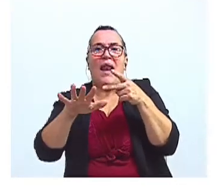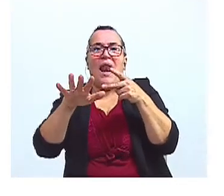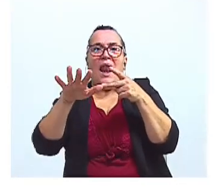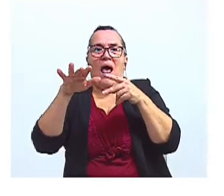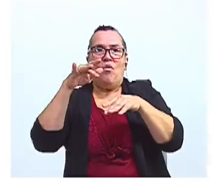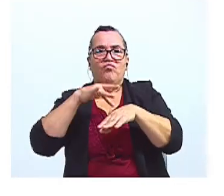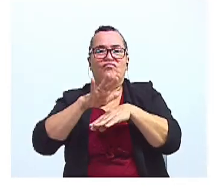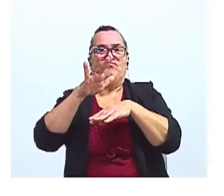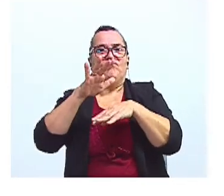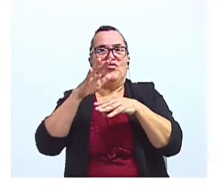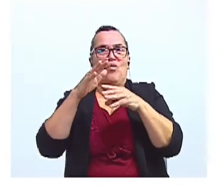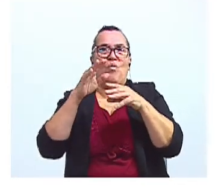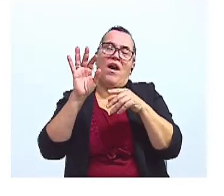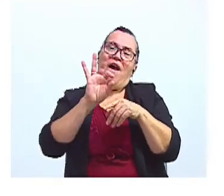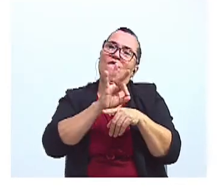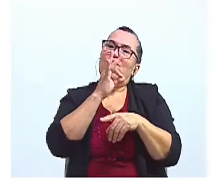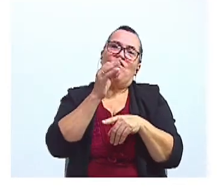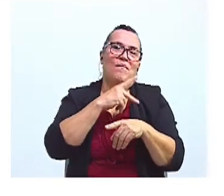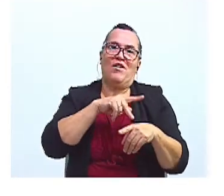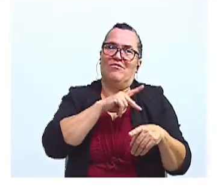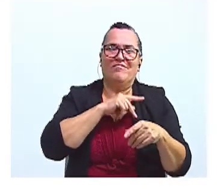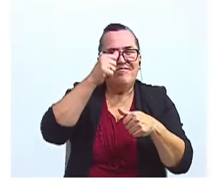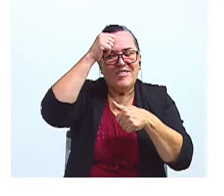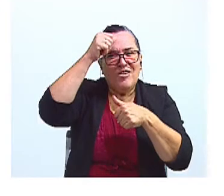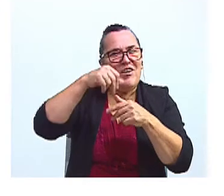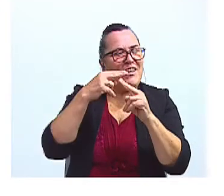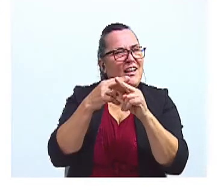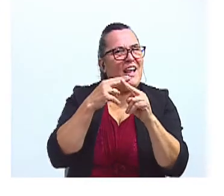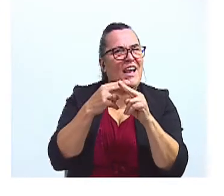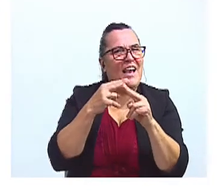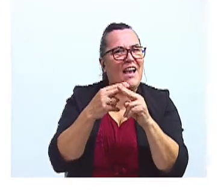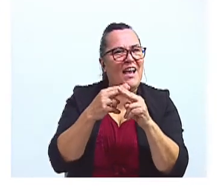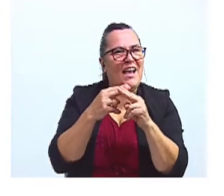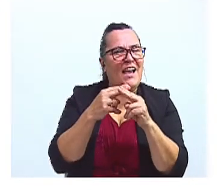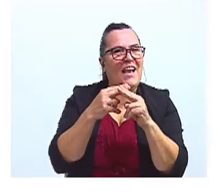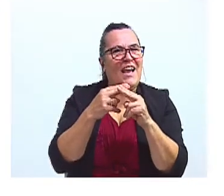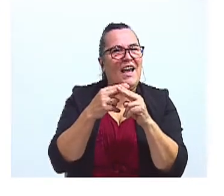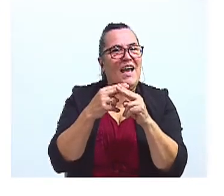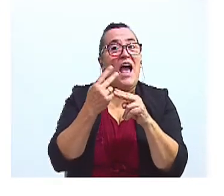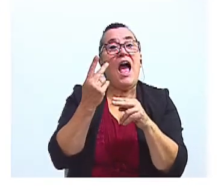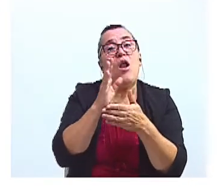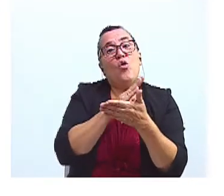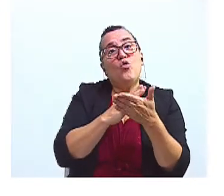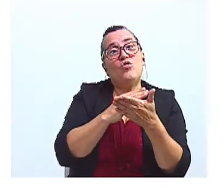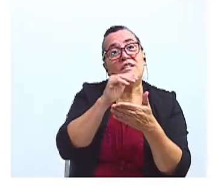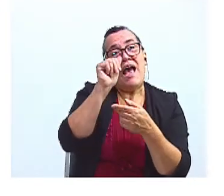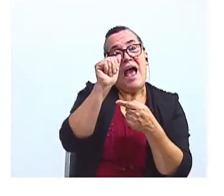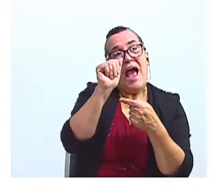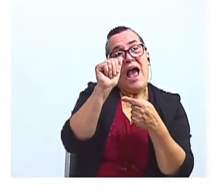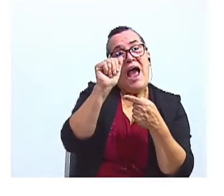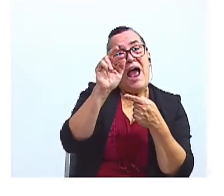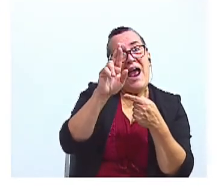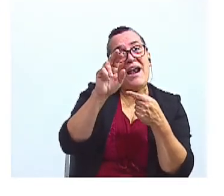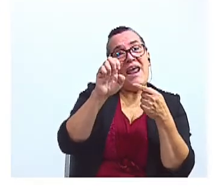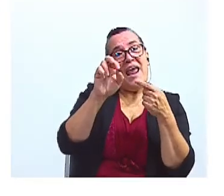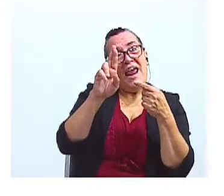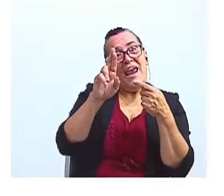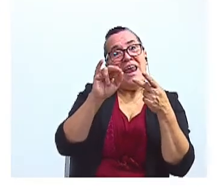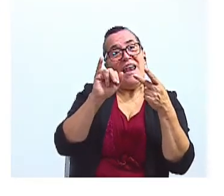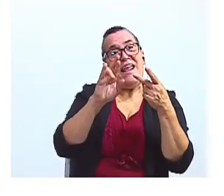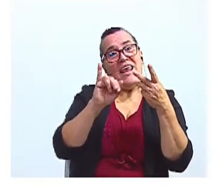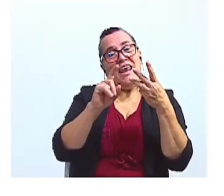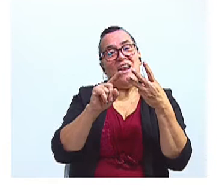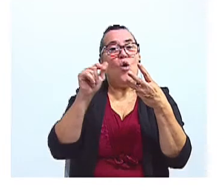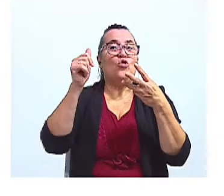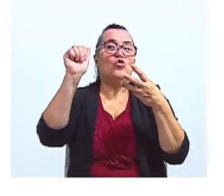es una forma no personal. ¿Se acuerda cómo se llamaban? Te voy a decir. Hay unos que terminan en ar, er, ir y otros en ad,